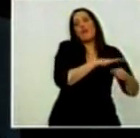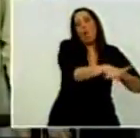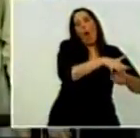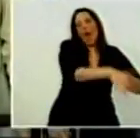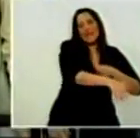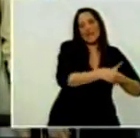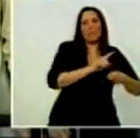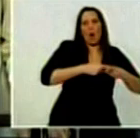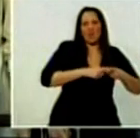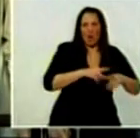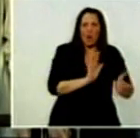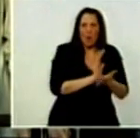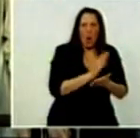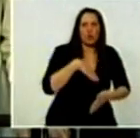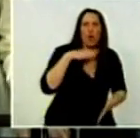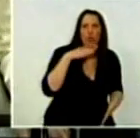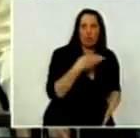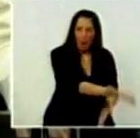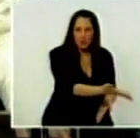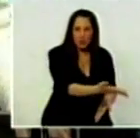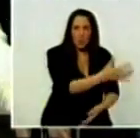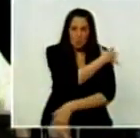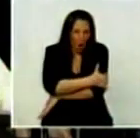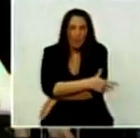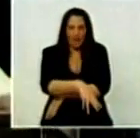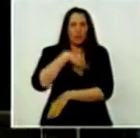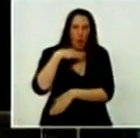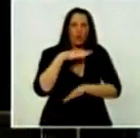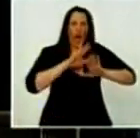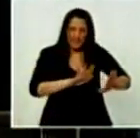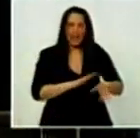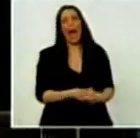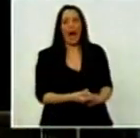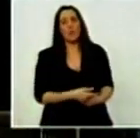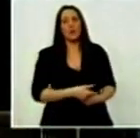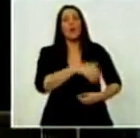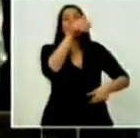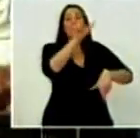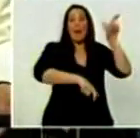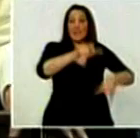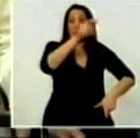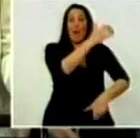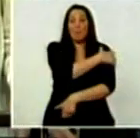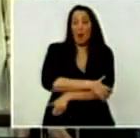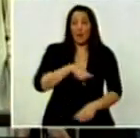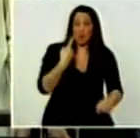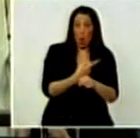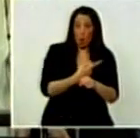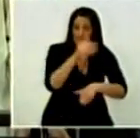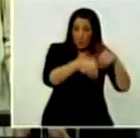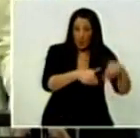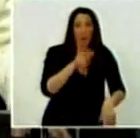los pobres no saben votar, que hay que prohibir el voto de los pobres o de los provincianos? Porque además,